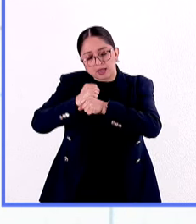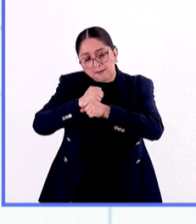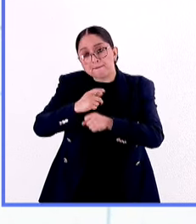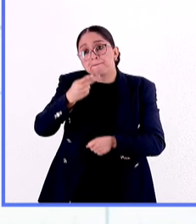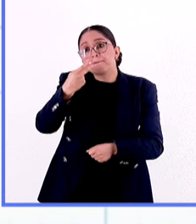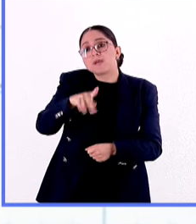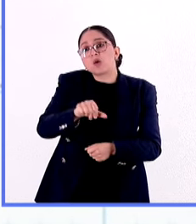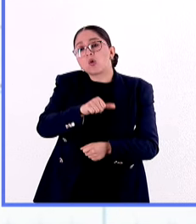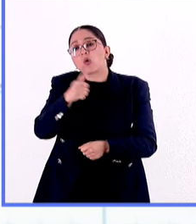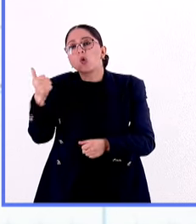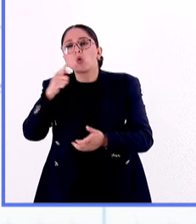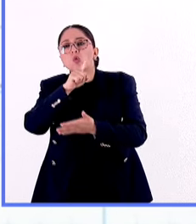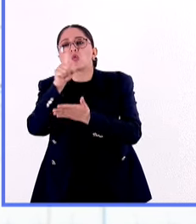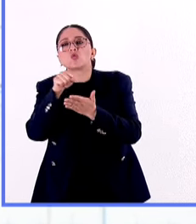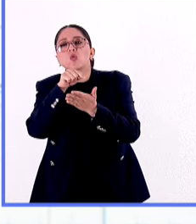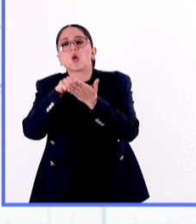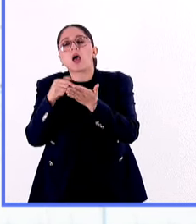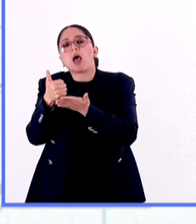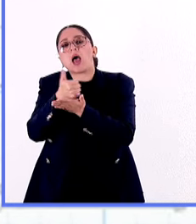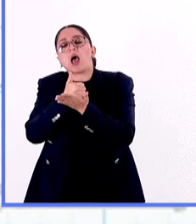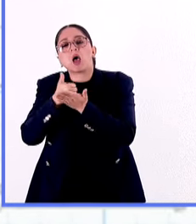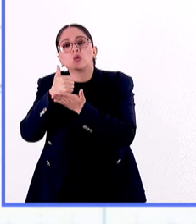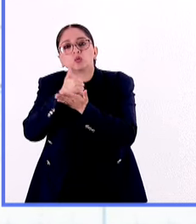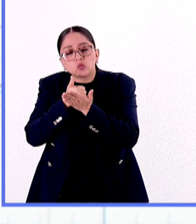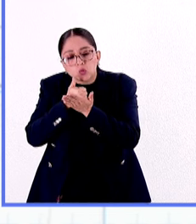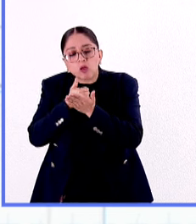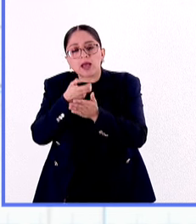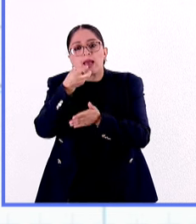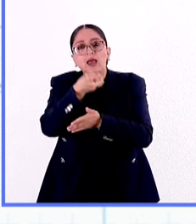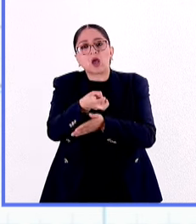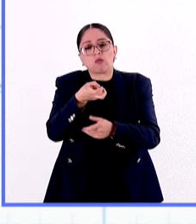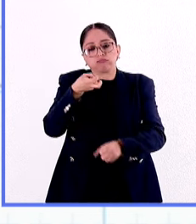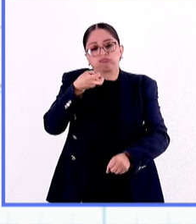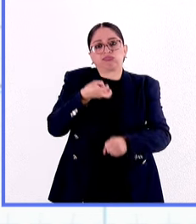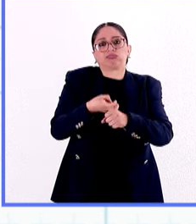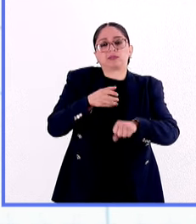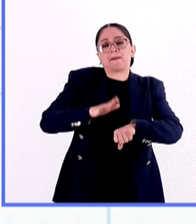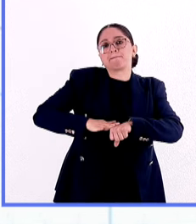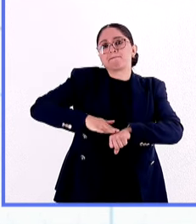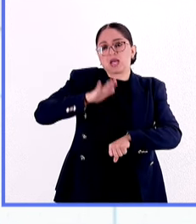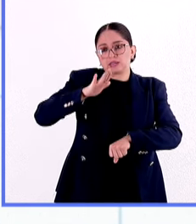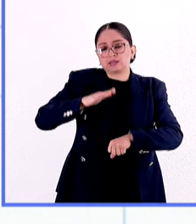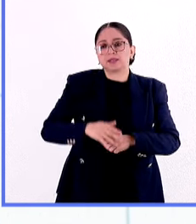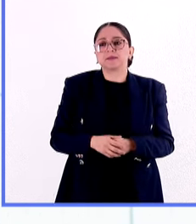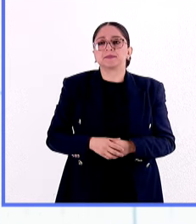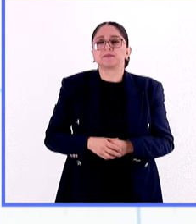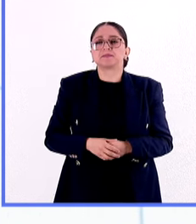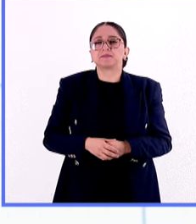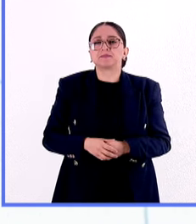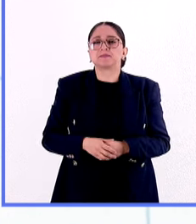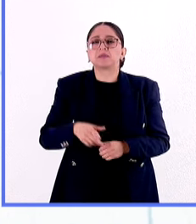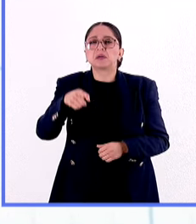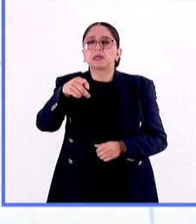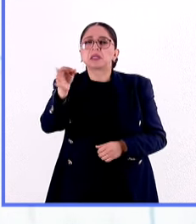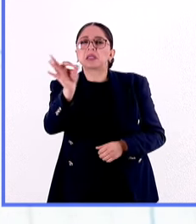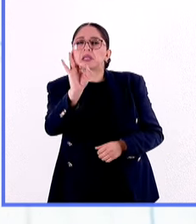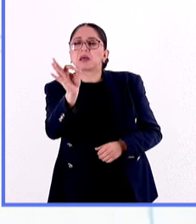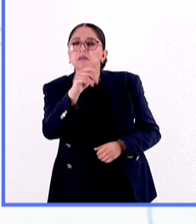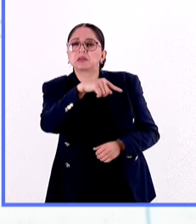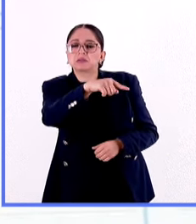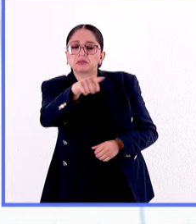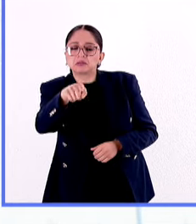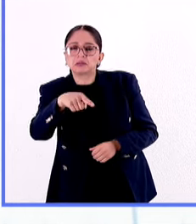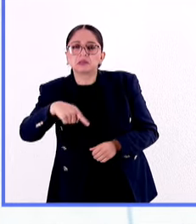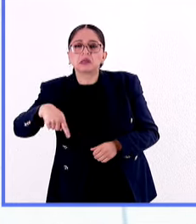coloreadas de azul indican la existencia de cuerpos más sólidos. Para nosotros podría ser la huella de un río que fue